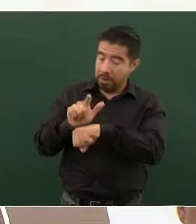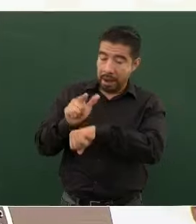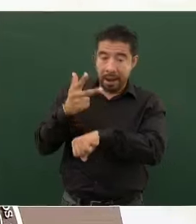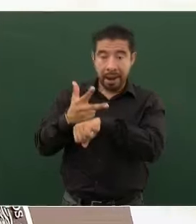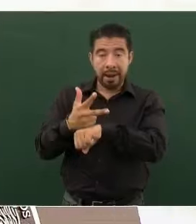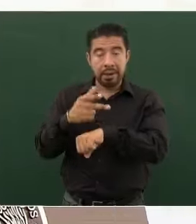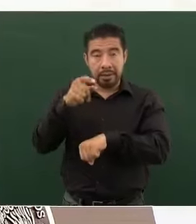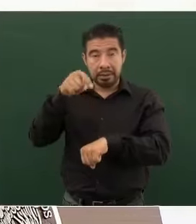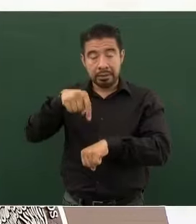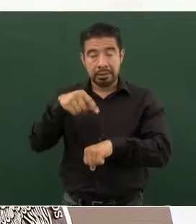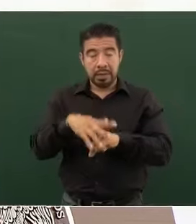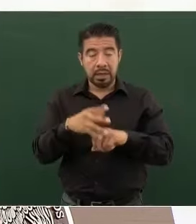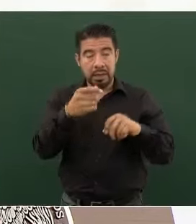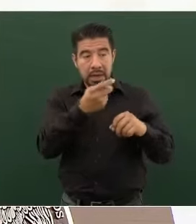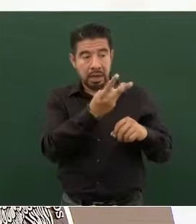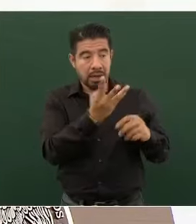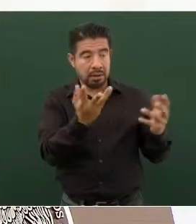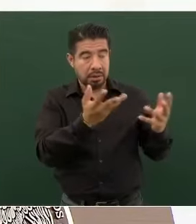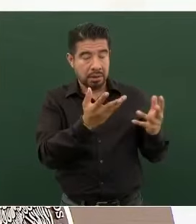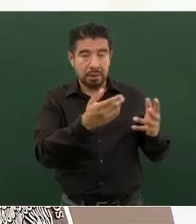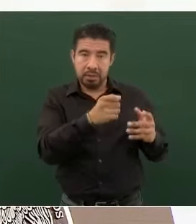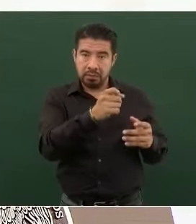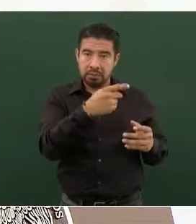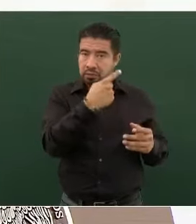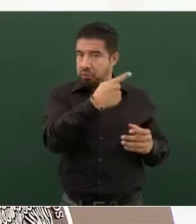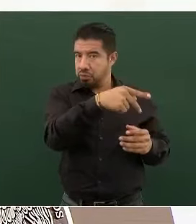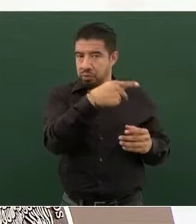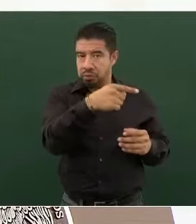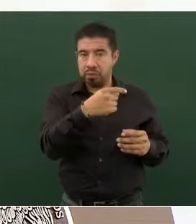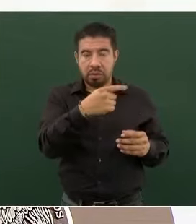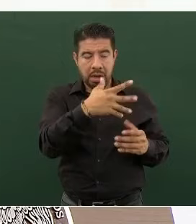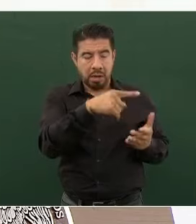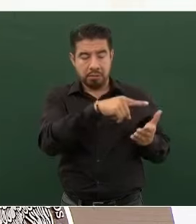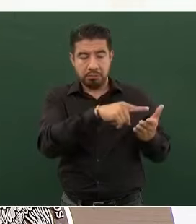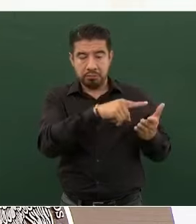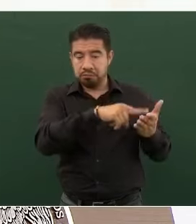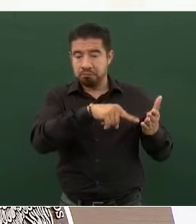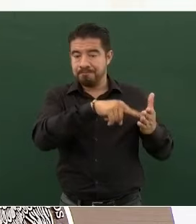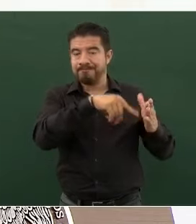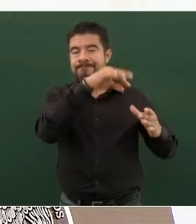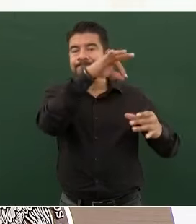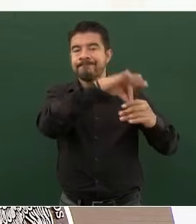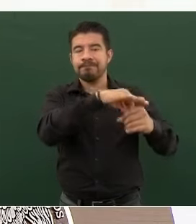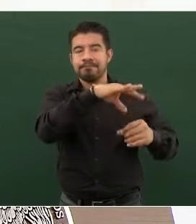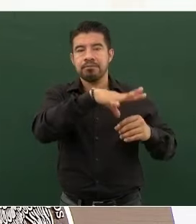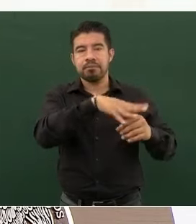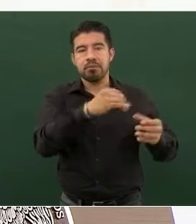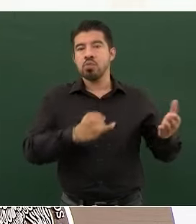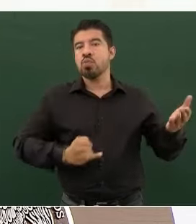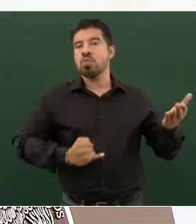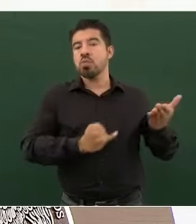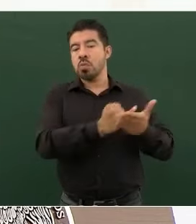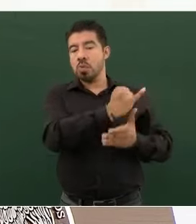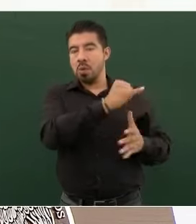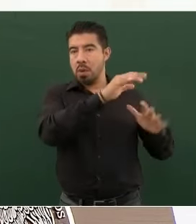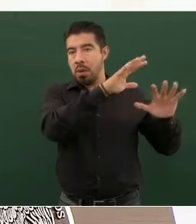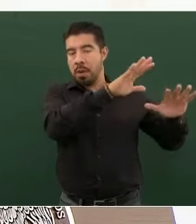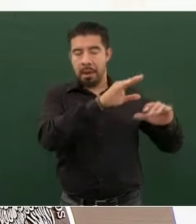decidido elegir a Bernardo Arevalo, que es